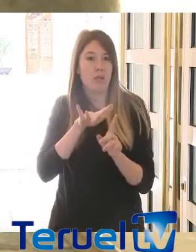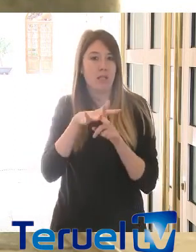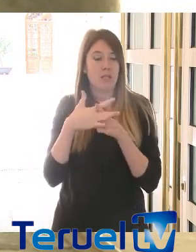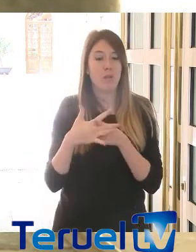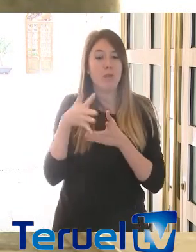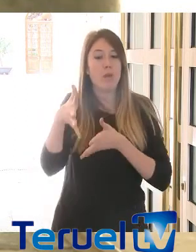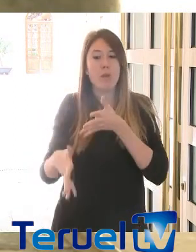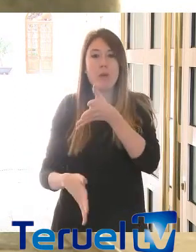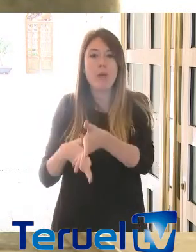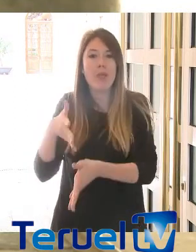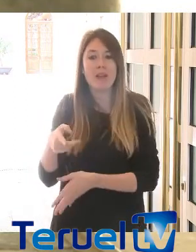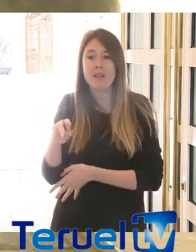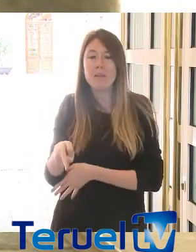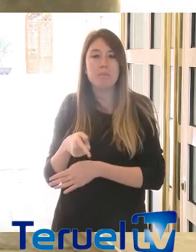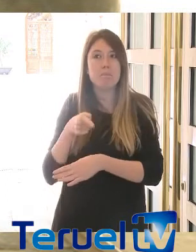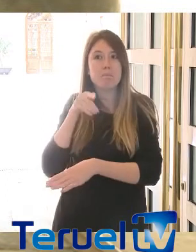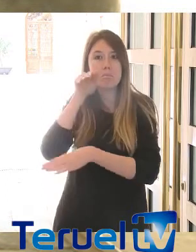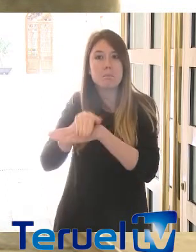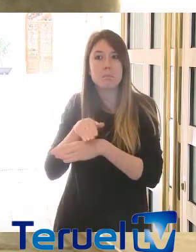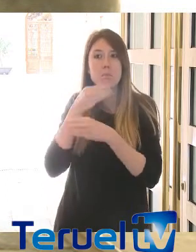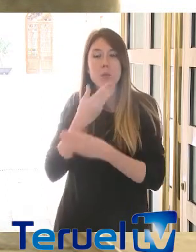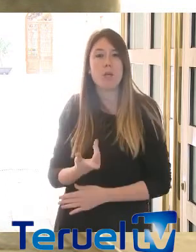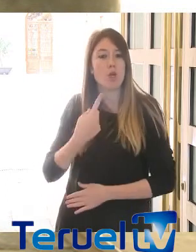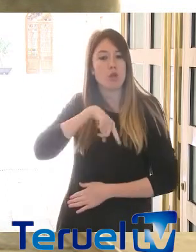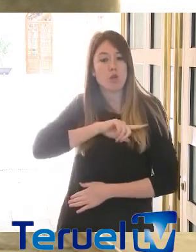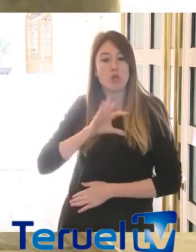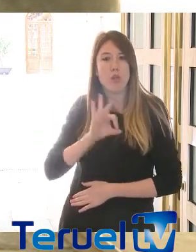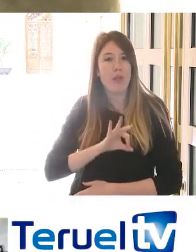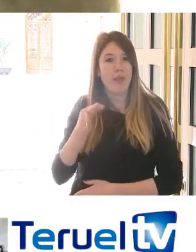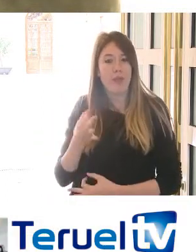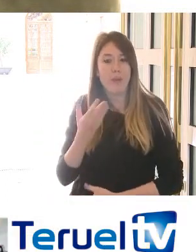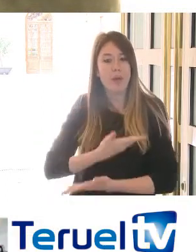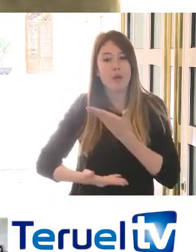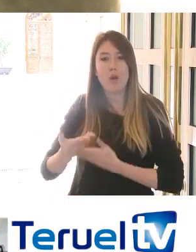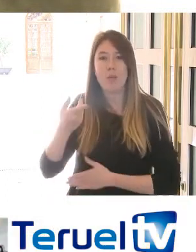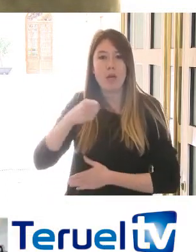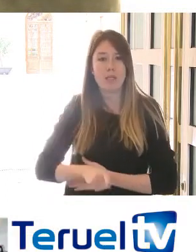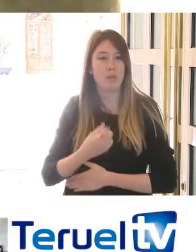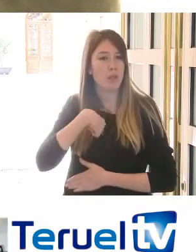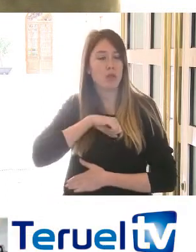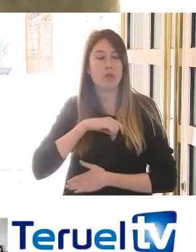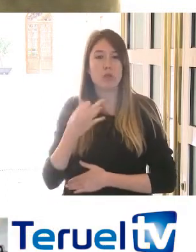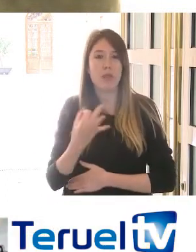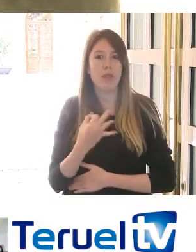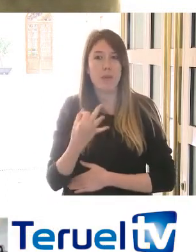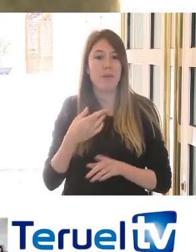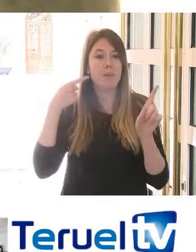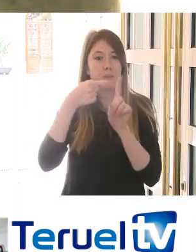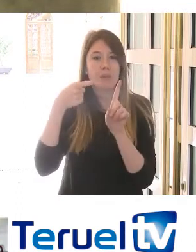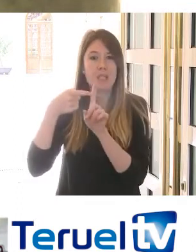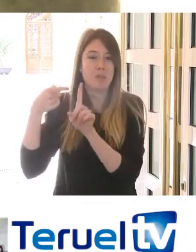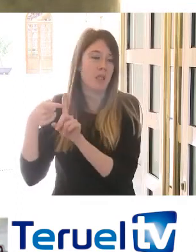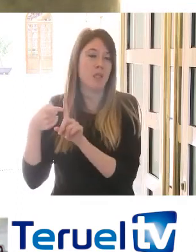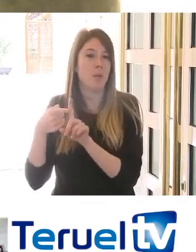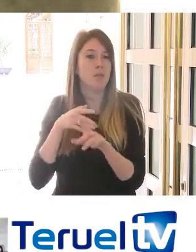está dando una lección y en ese sentido tenemos que corresponderla en tanto en cuanto tenemos que estar a la altura de las expectativas y